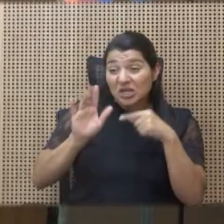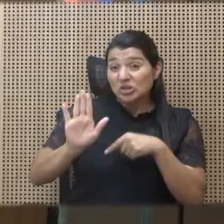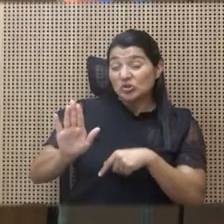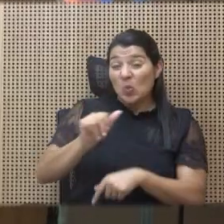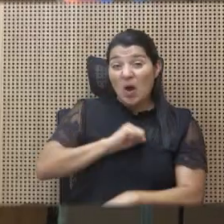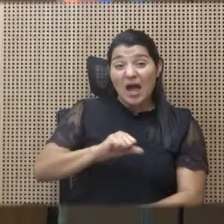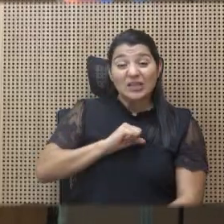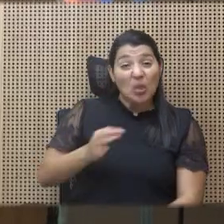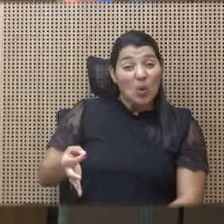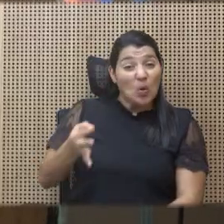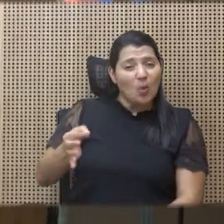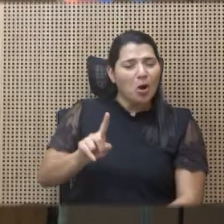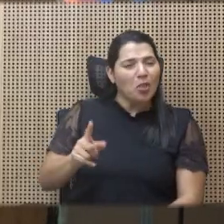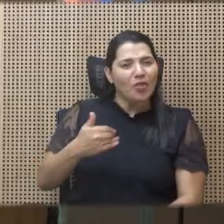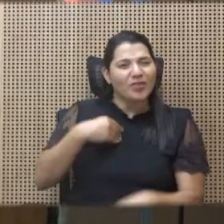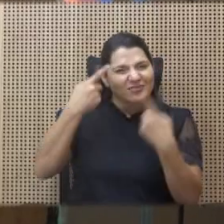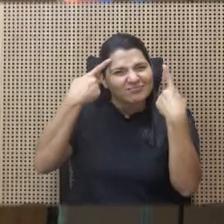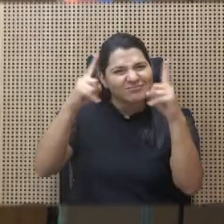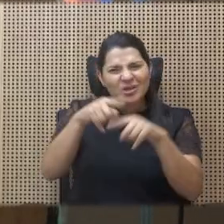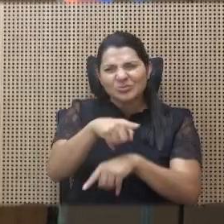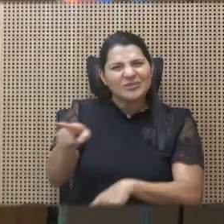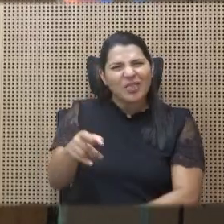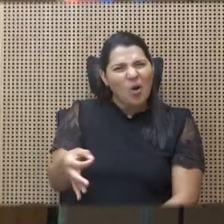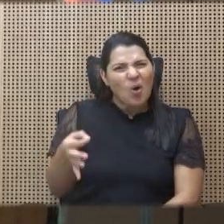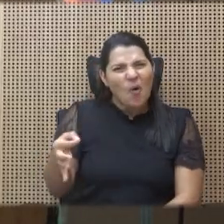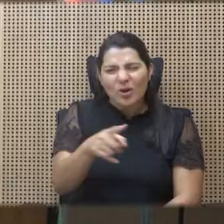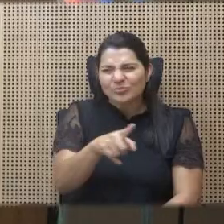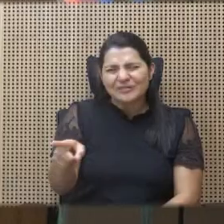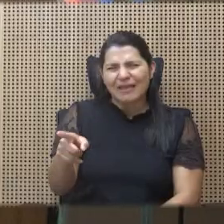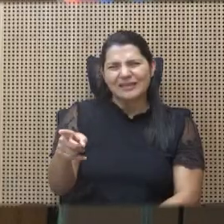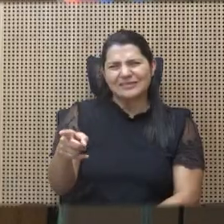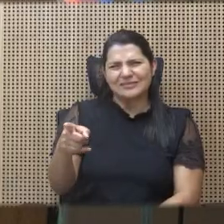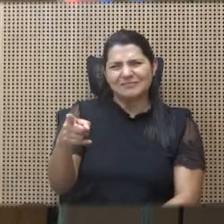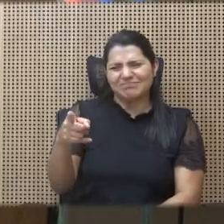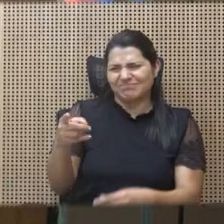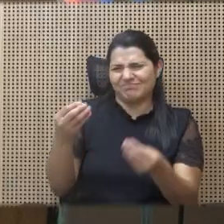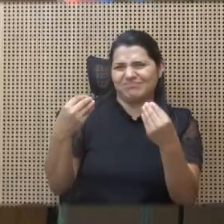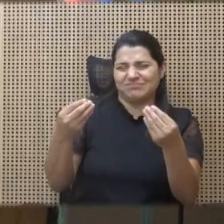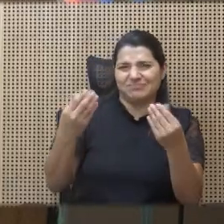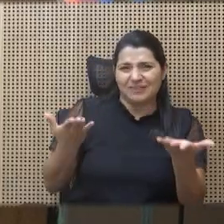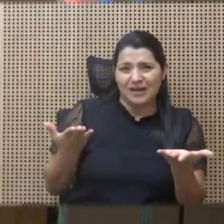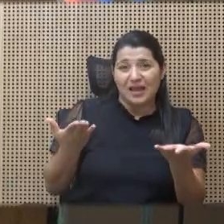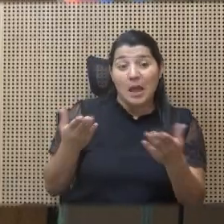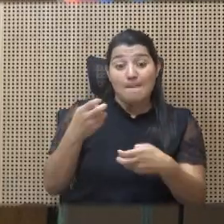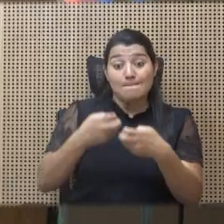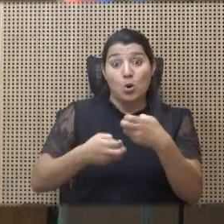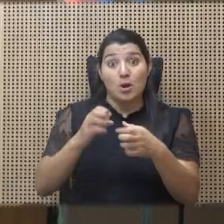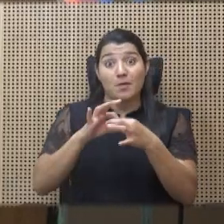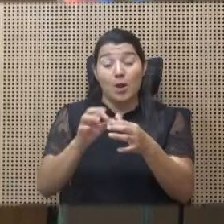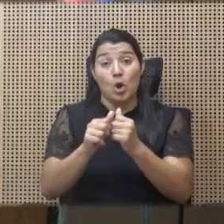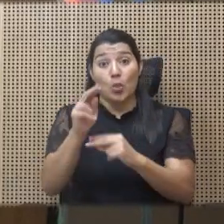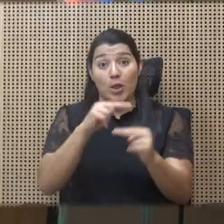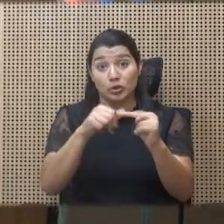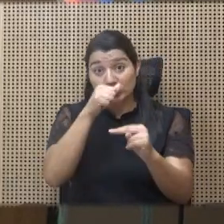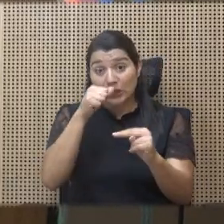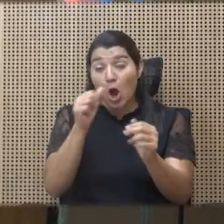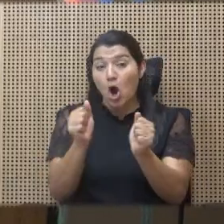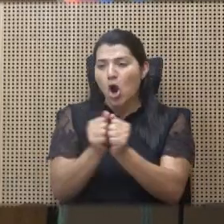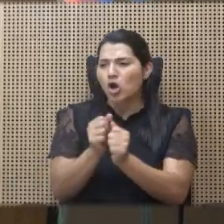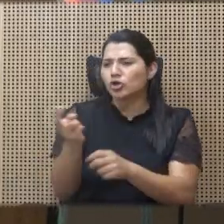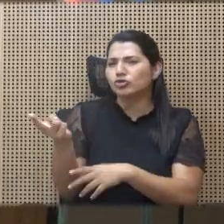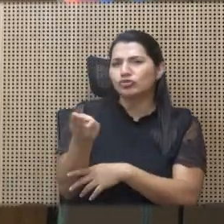sean cobardes, no sean cínicos, la bronca del narcotráfico es con ustedes. Los